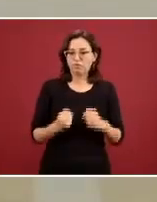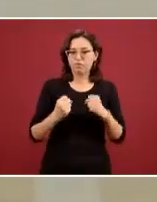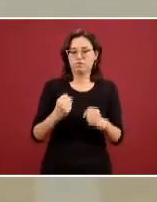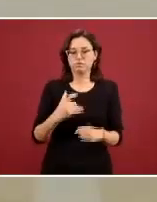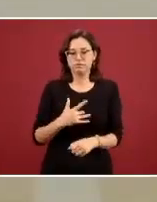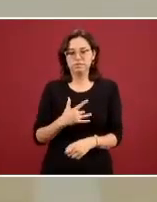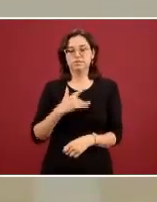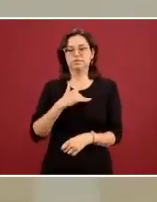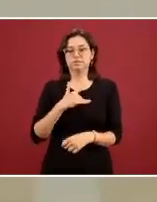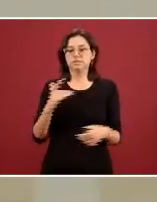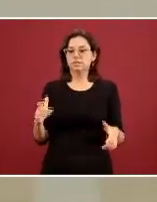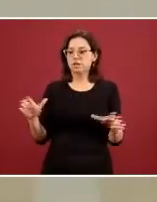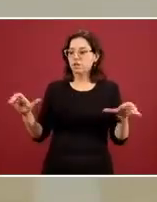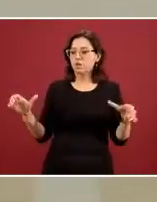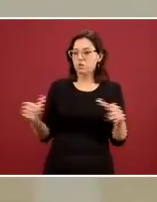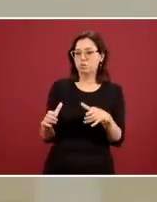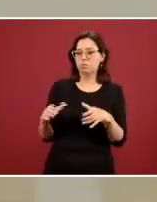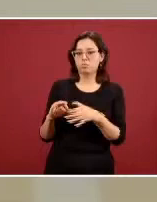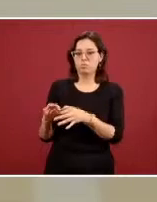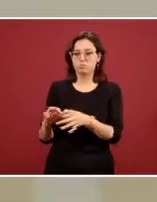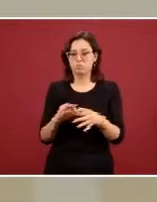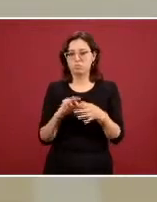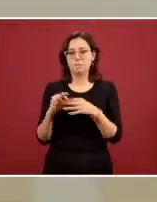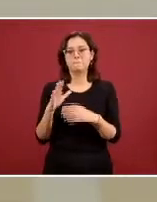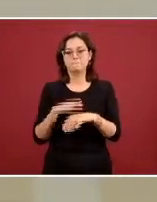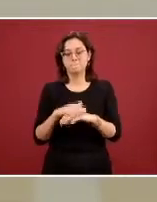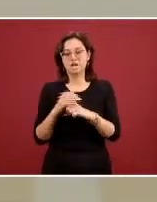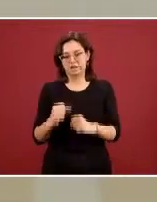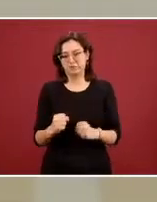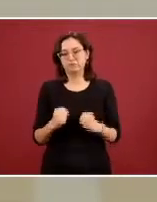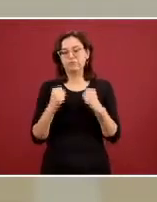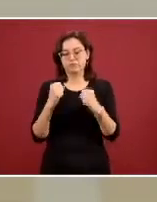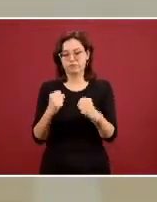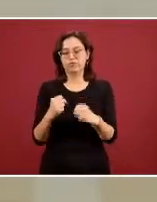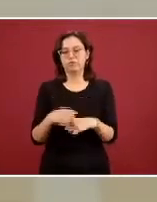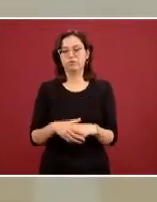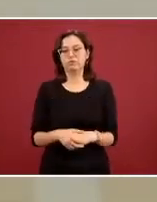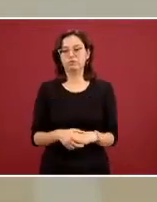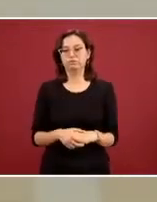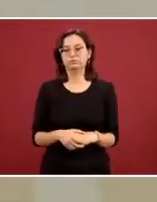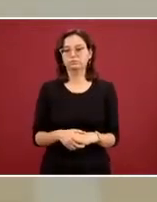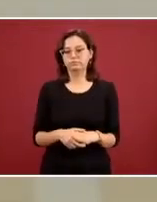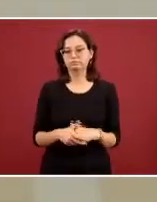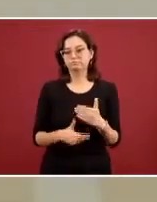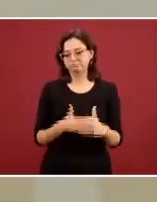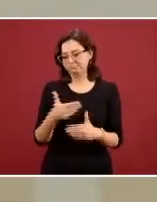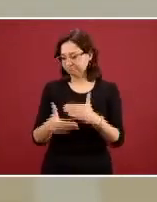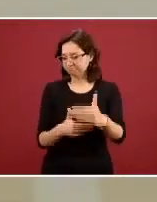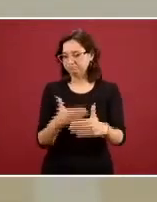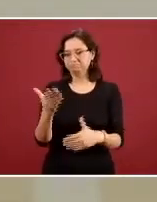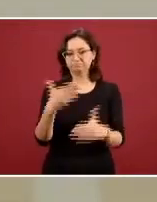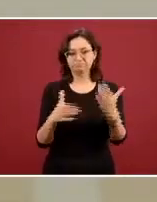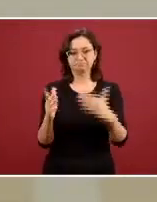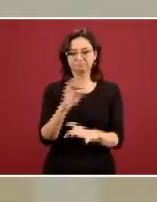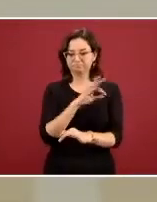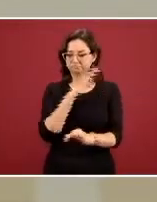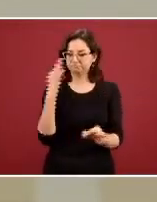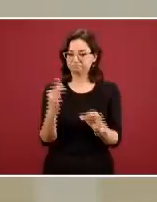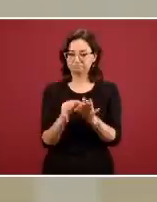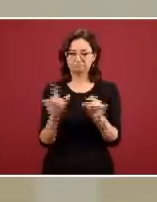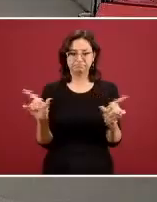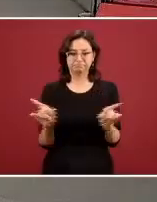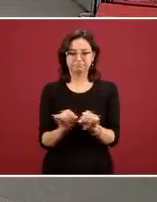y comunidades también mucho más fuertes de lo cual queremos salir así es cuanto señor